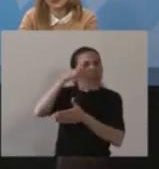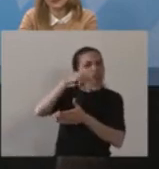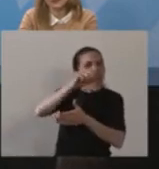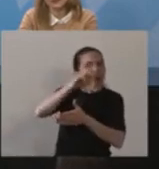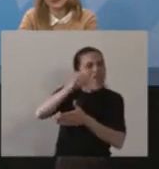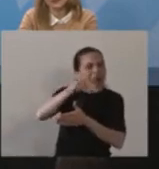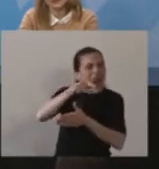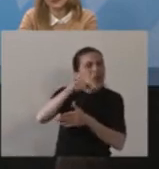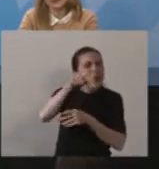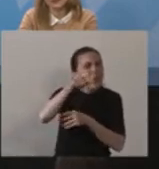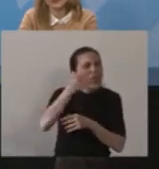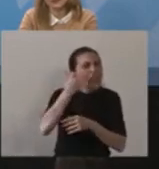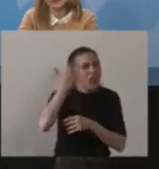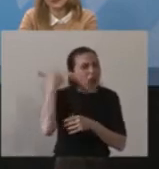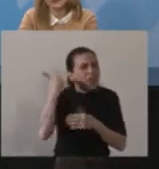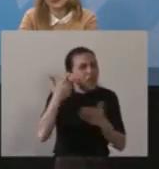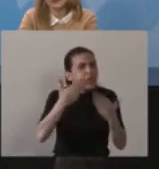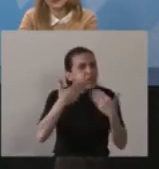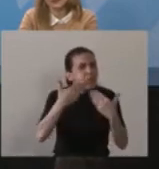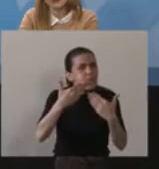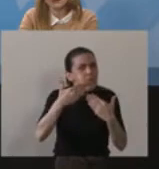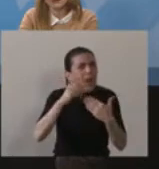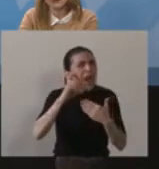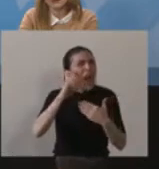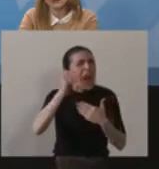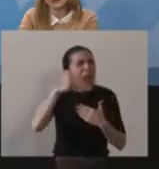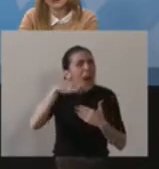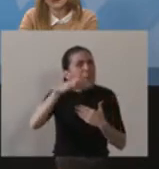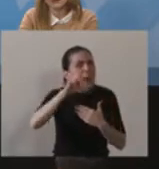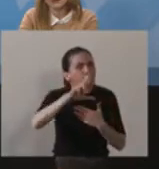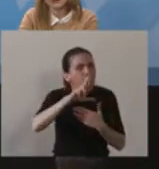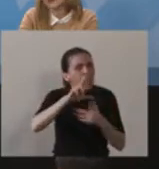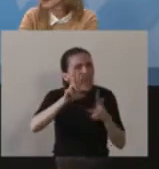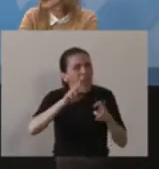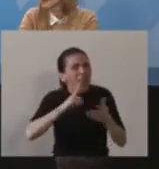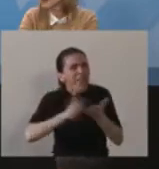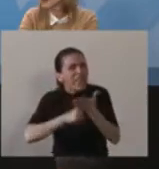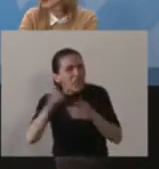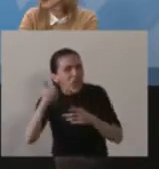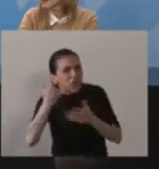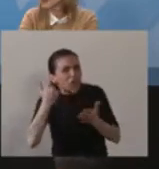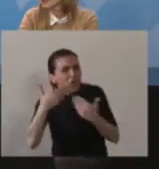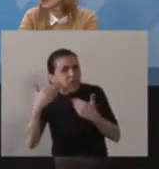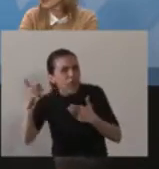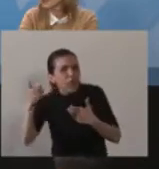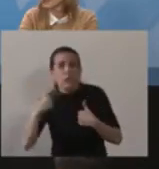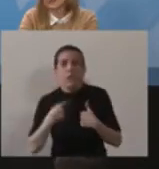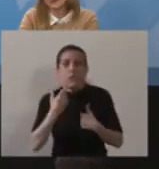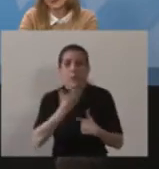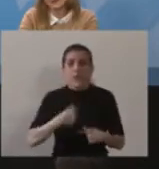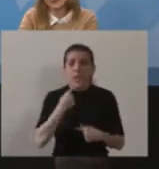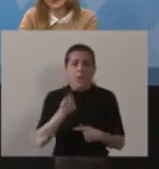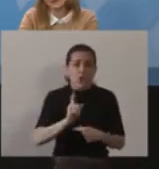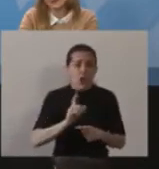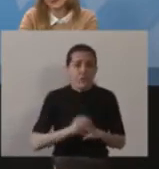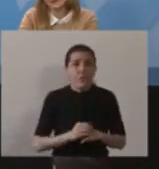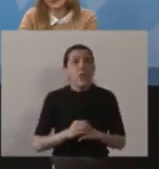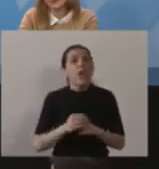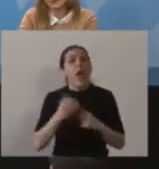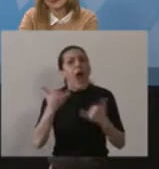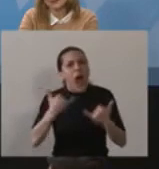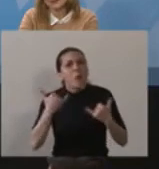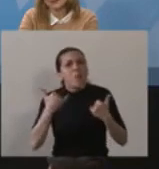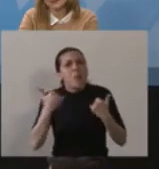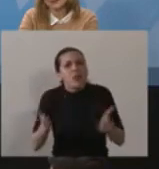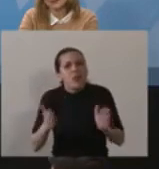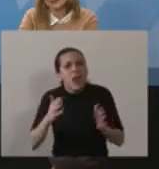habló con Glencore sobre esta decisión? No. Y último es si hay posibilidad de que